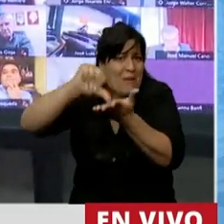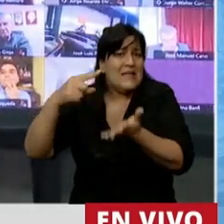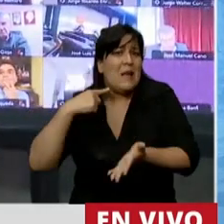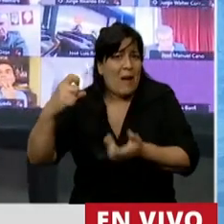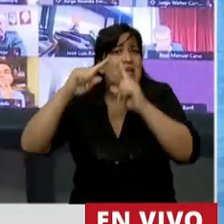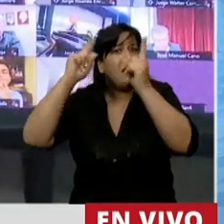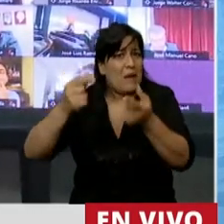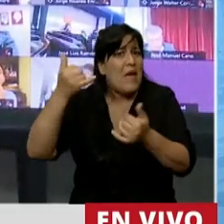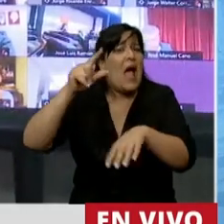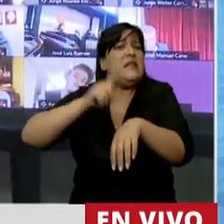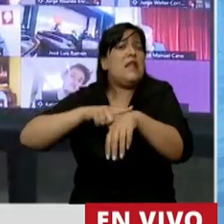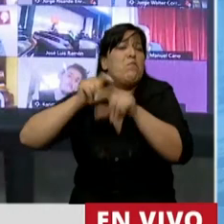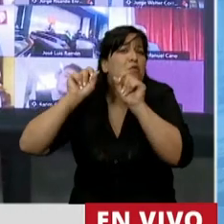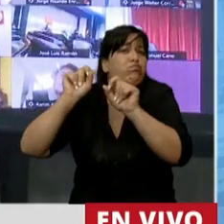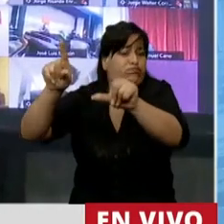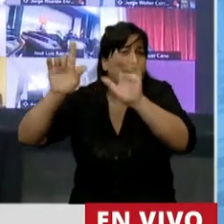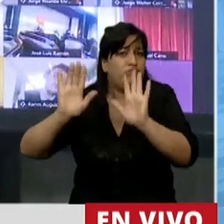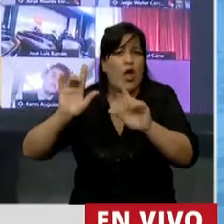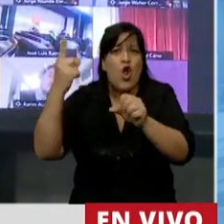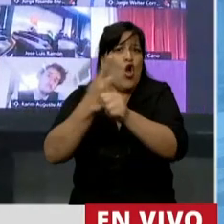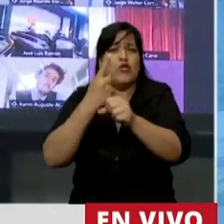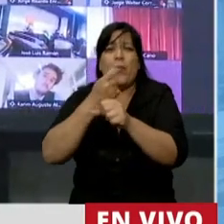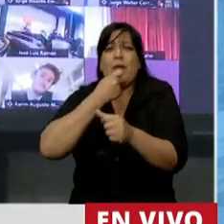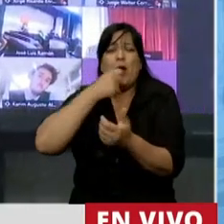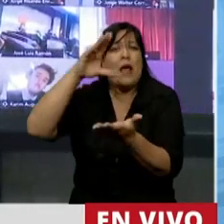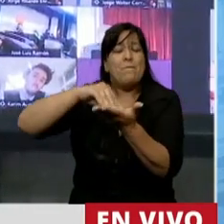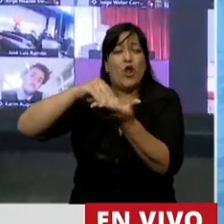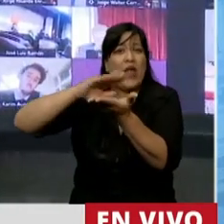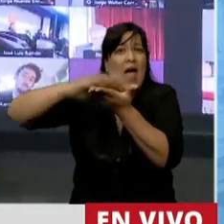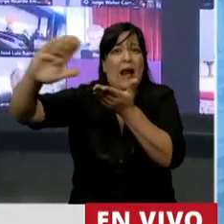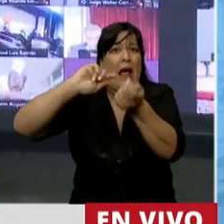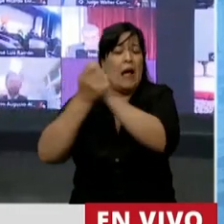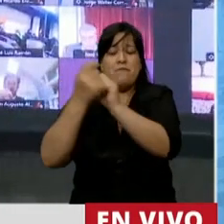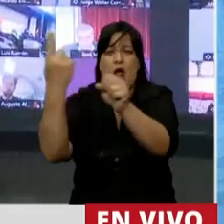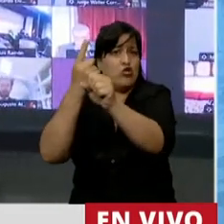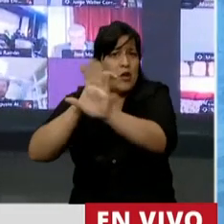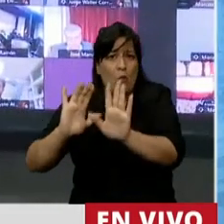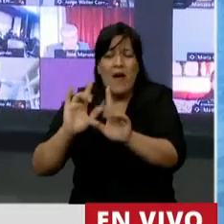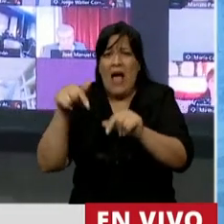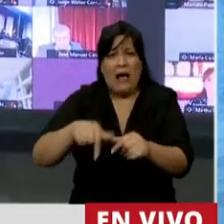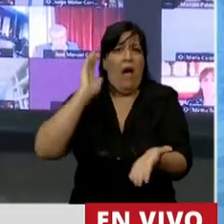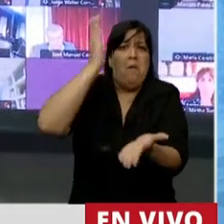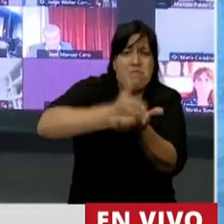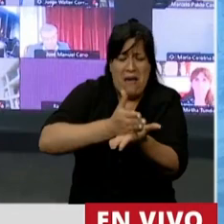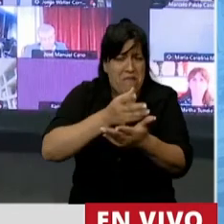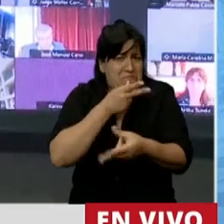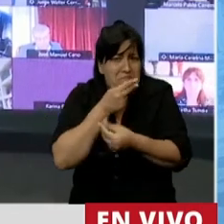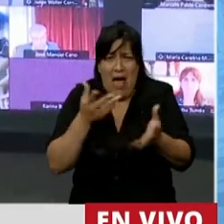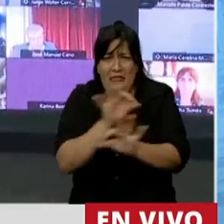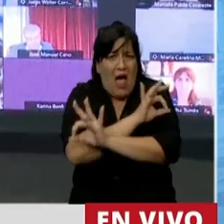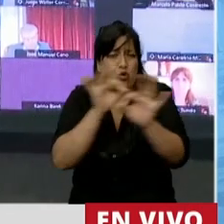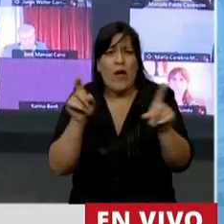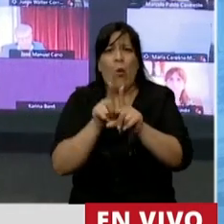un tiempo en el que no se puede cambiar el uso del suelo. Acá no se está penalizando a nadie. No hay